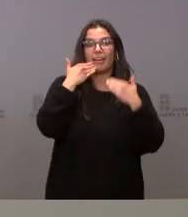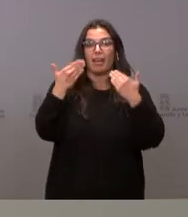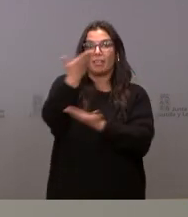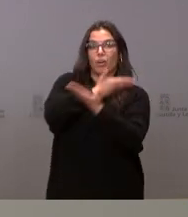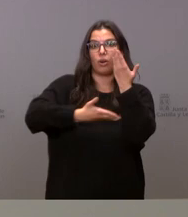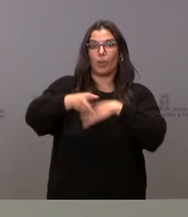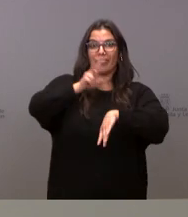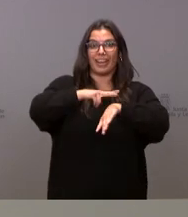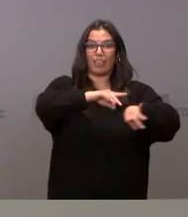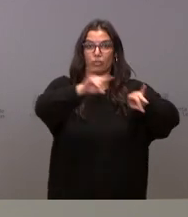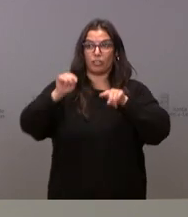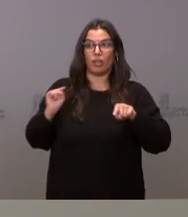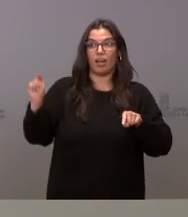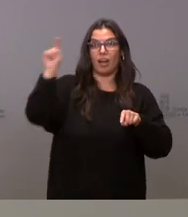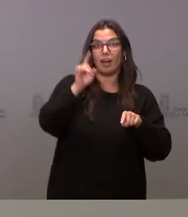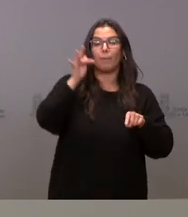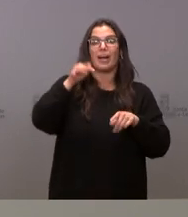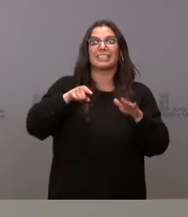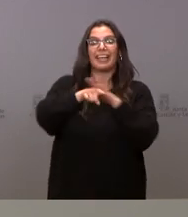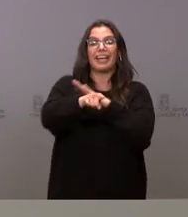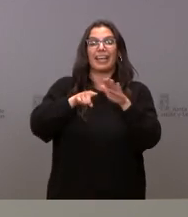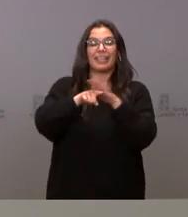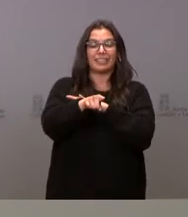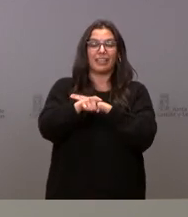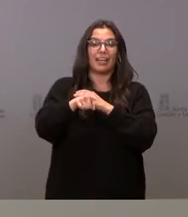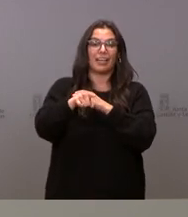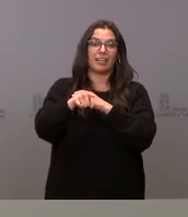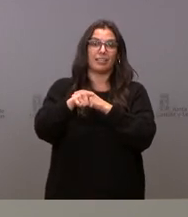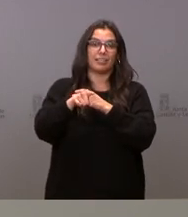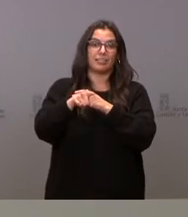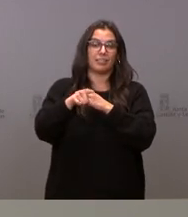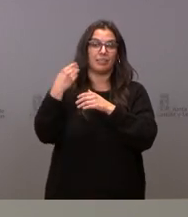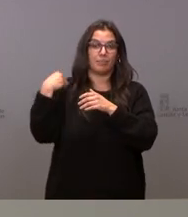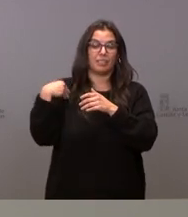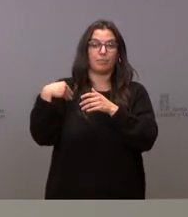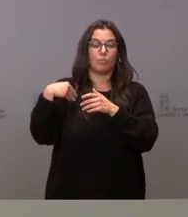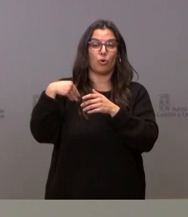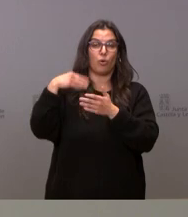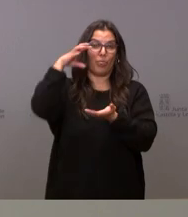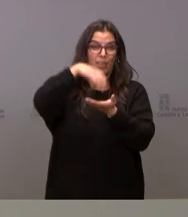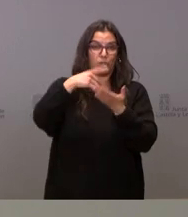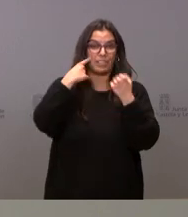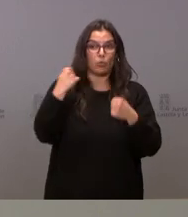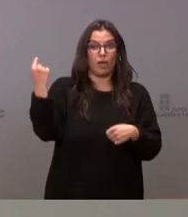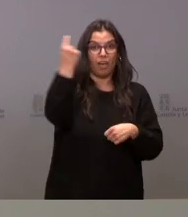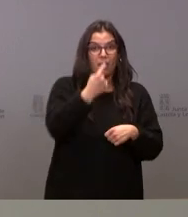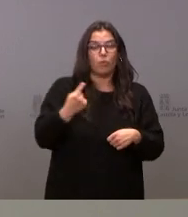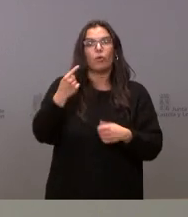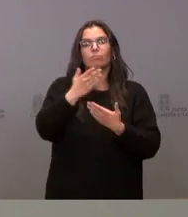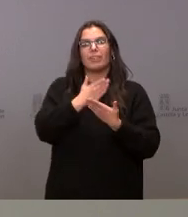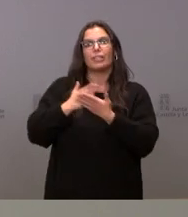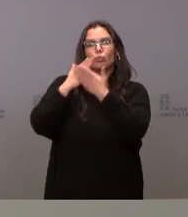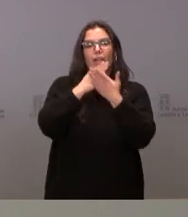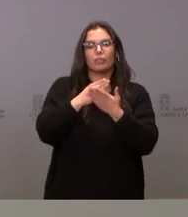delegados territoriales y los gerentes de nuestros dispositivos sobre todo de atención primaria se está estudiando las mejores